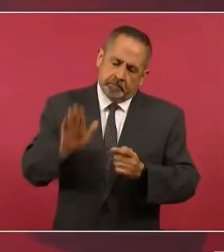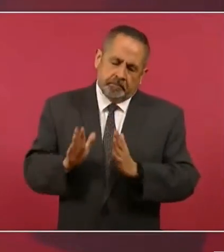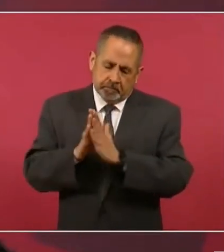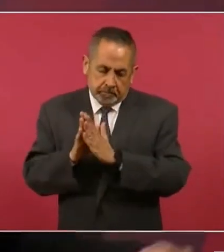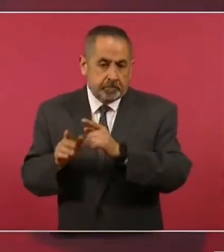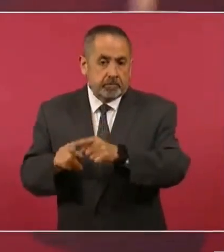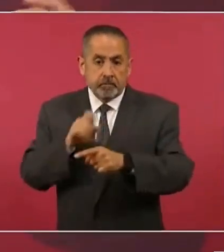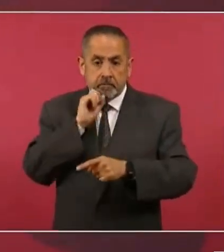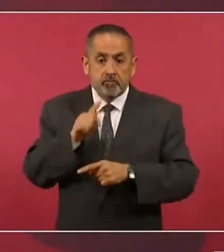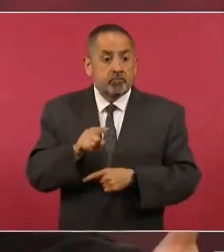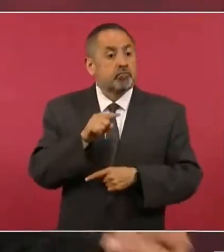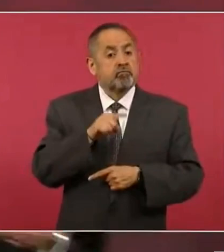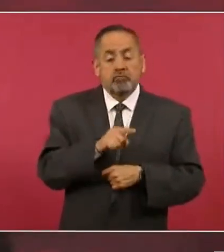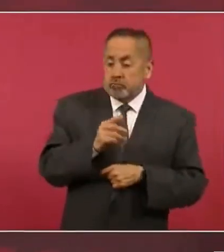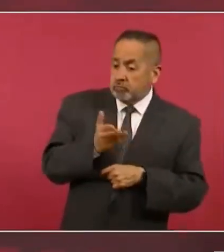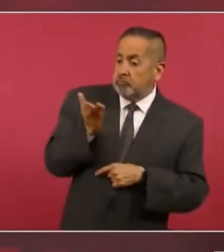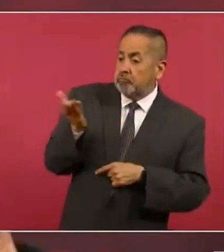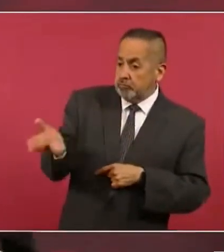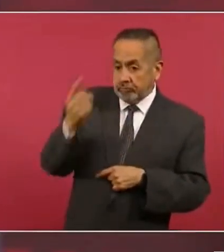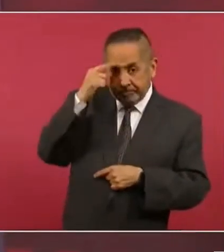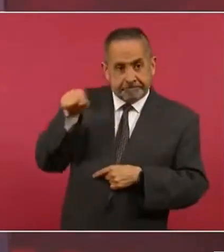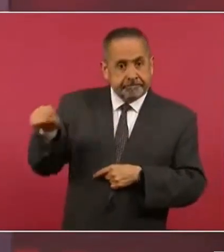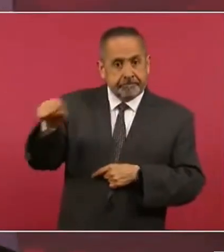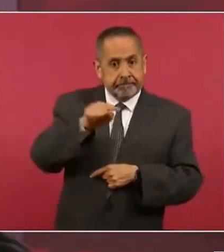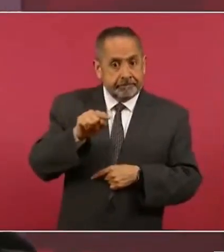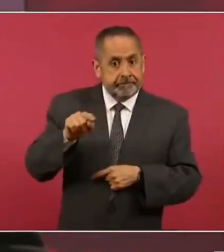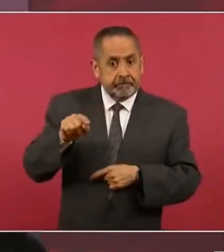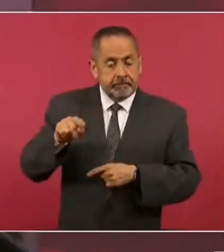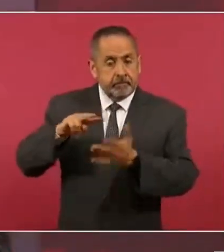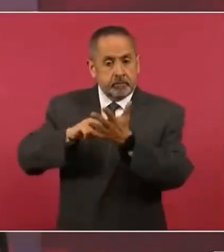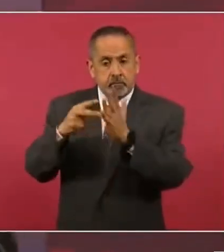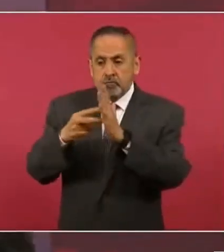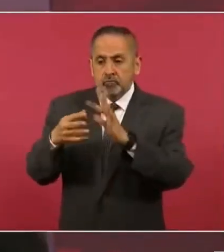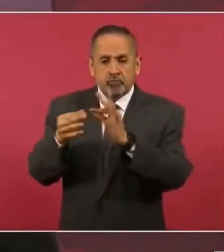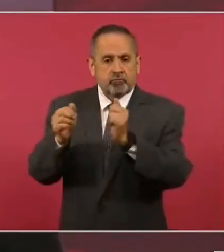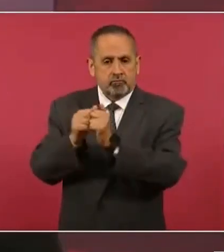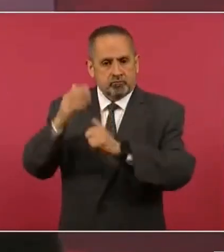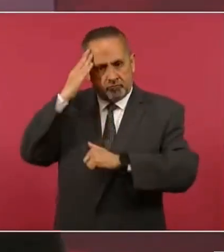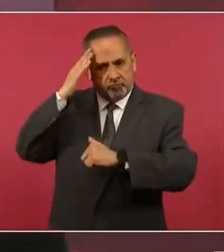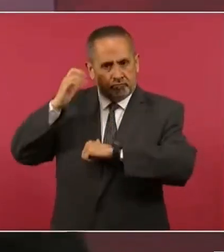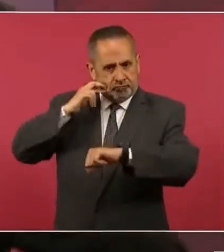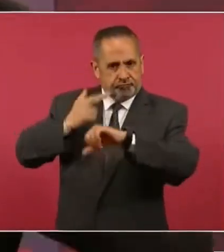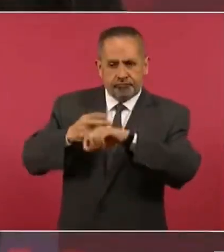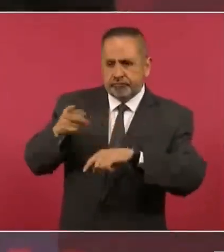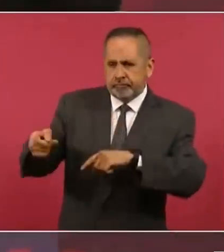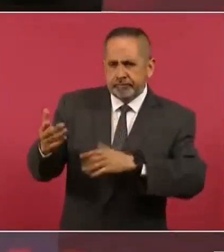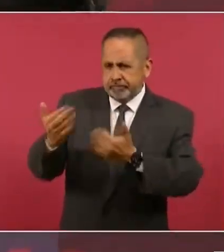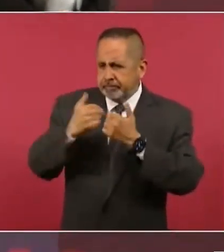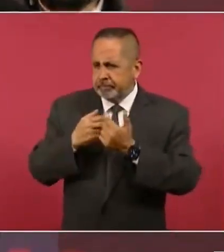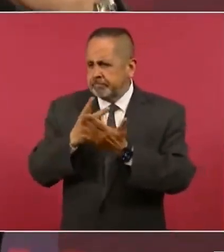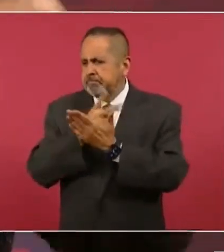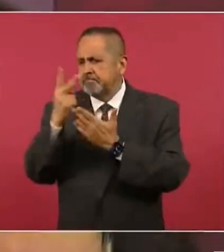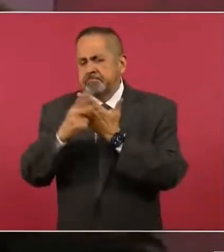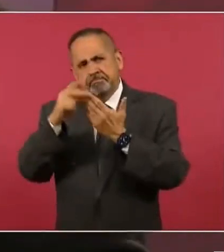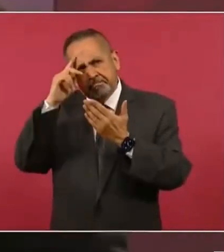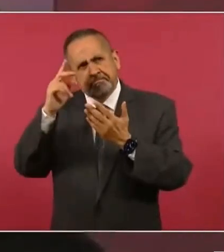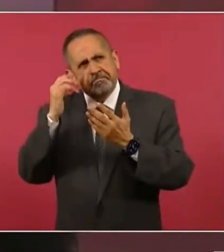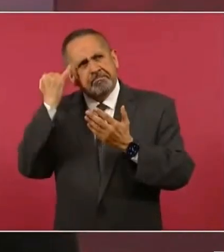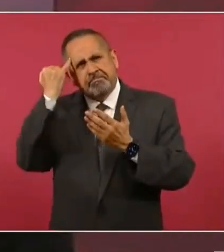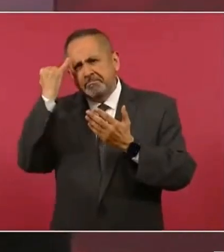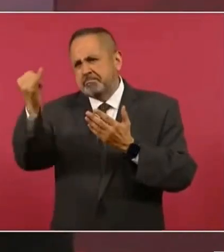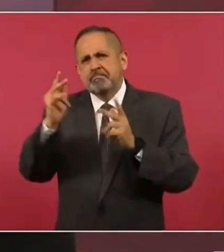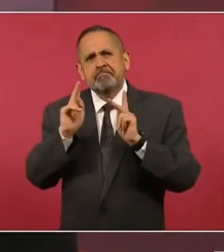les había pedido a los ingenieros encabezados por él, que hicieran un proyecto con ese